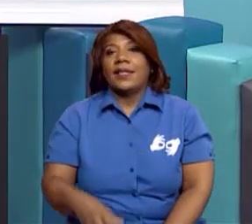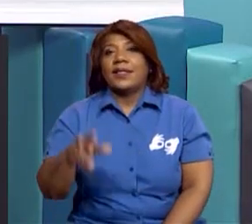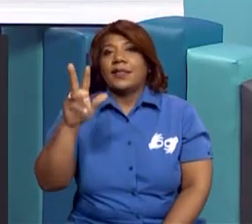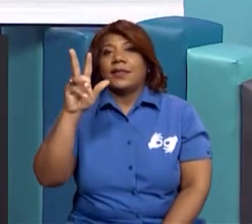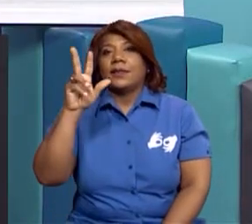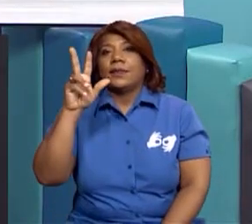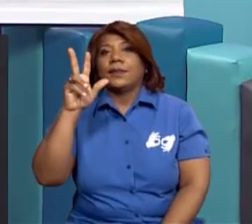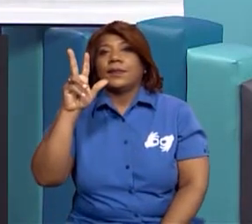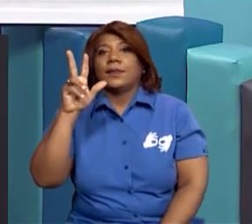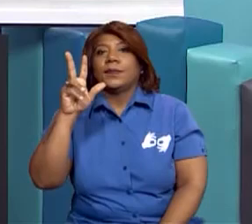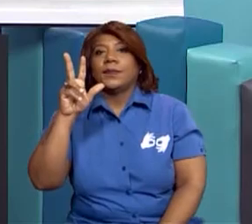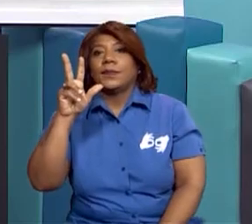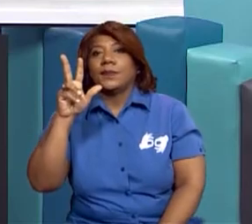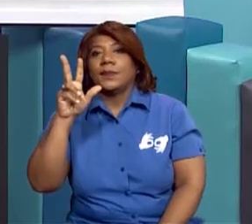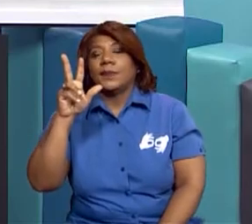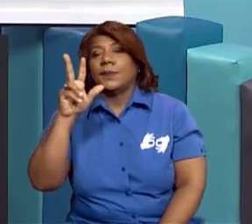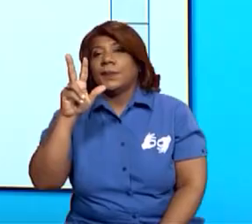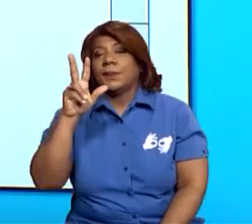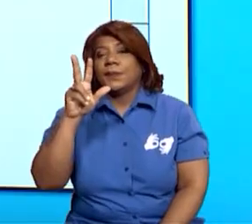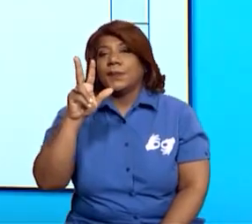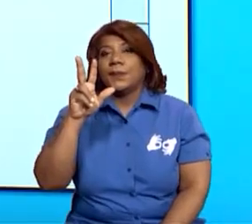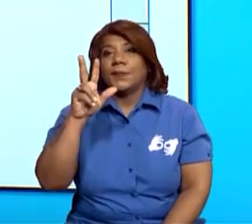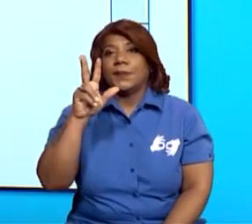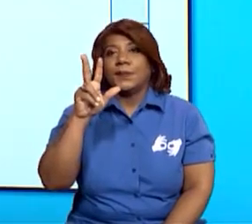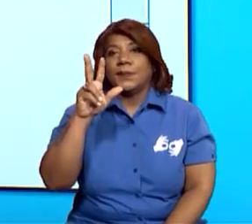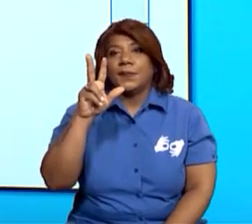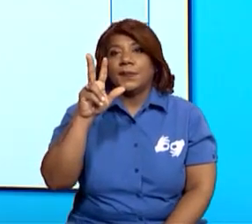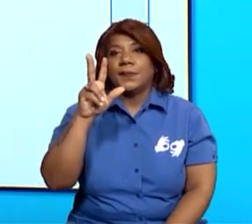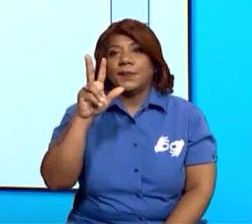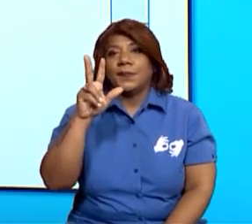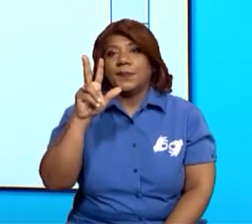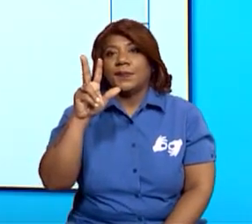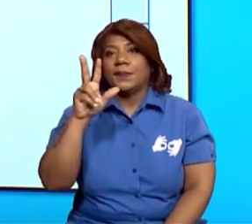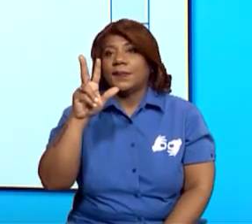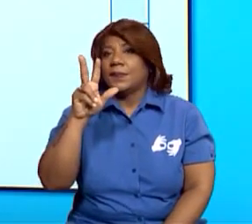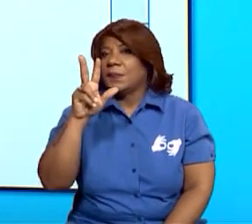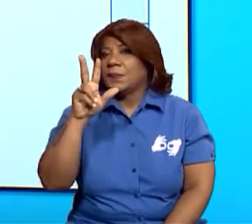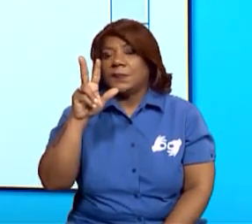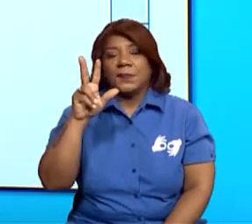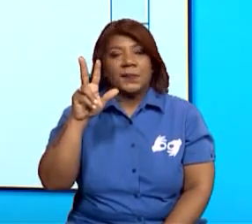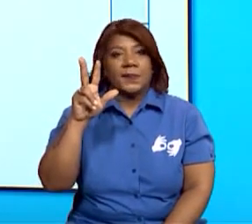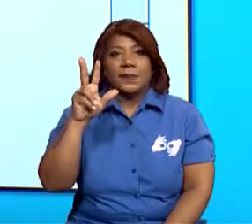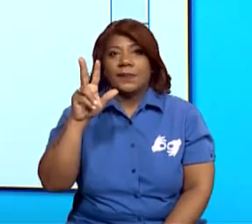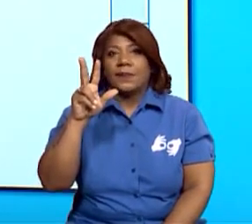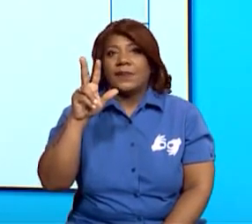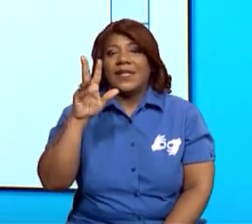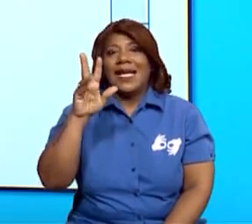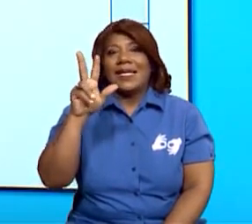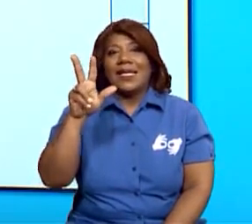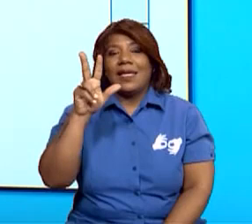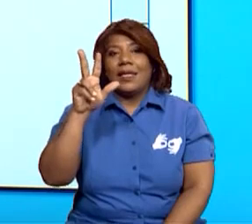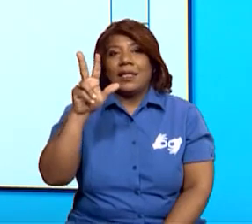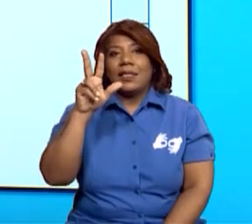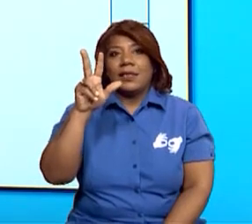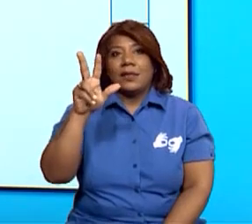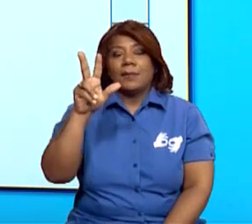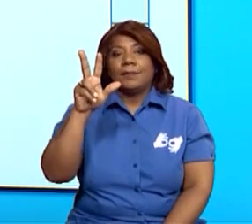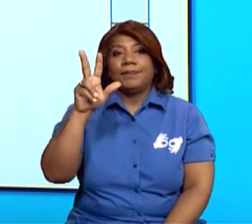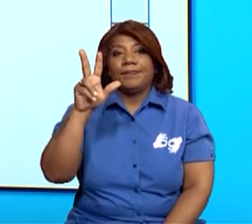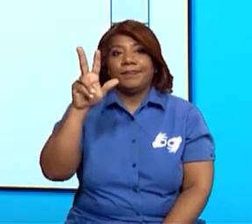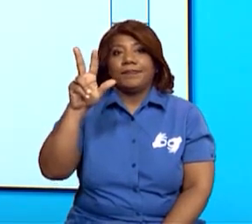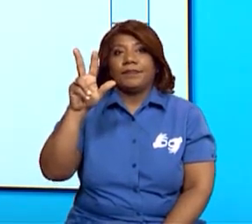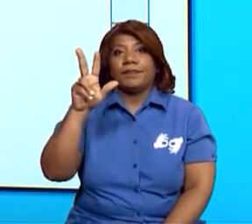a ver la número cuatro. ¿Cuántas tendrá? Uno, dos, tres, cuatro, cinco. Tiene una de más.